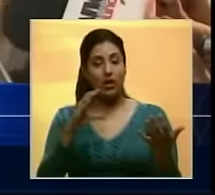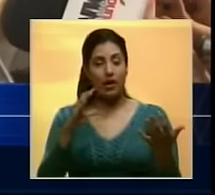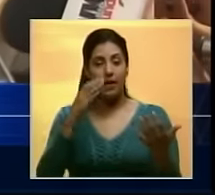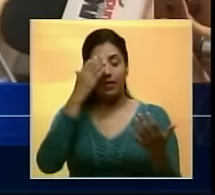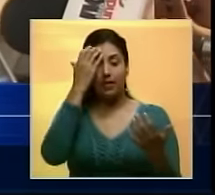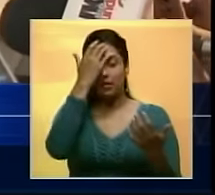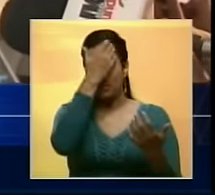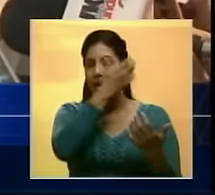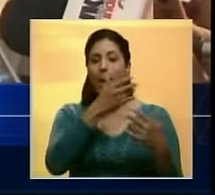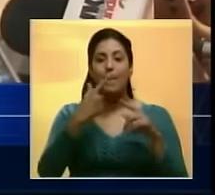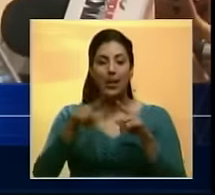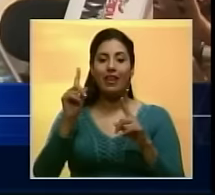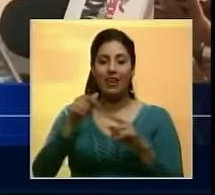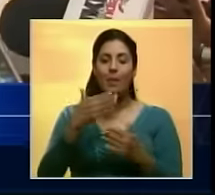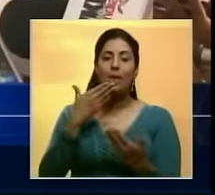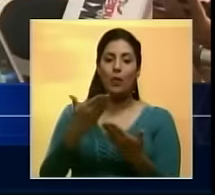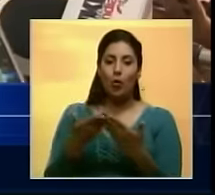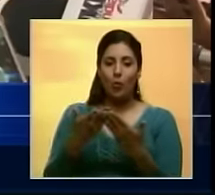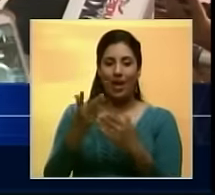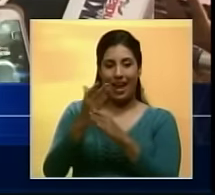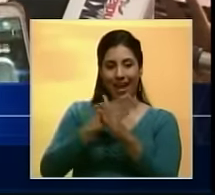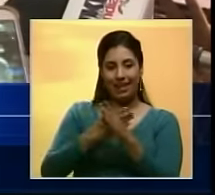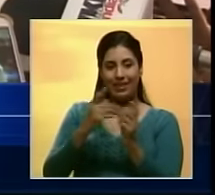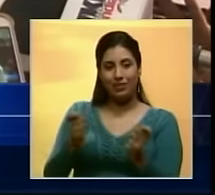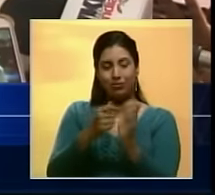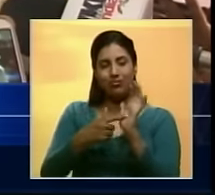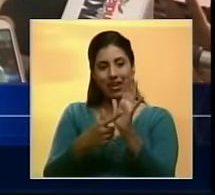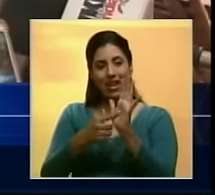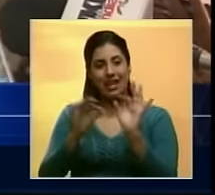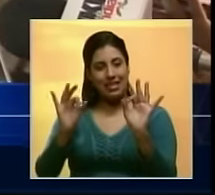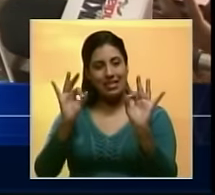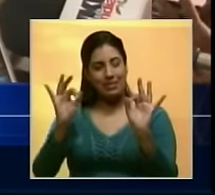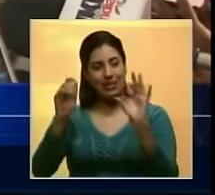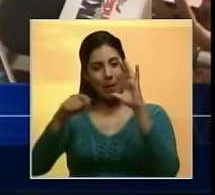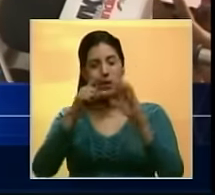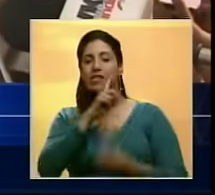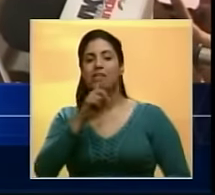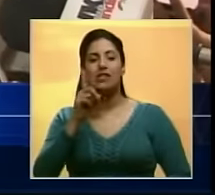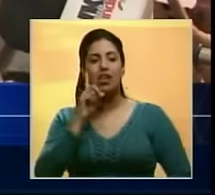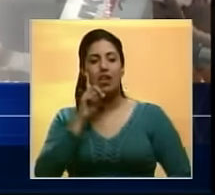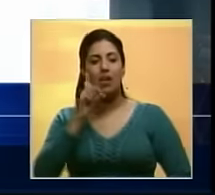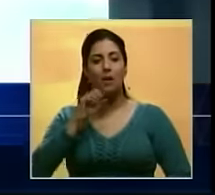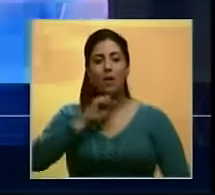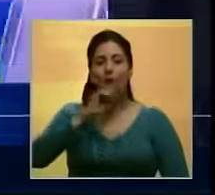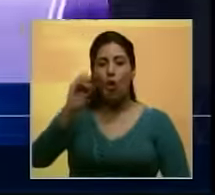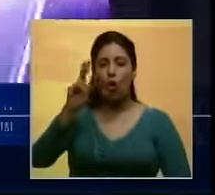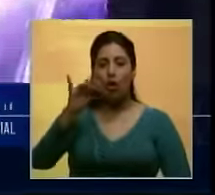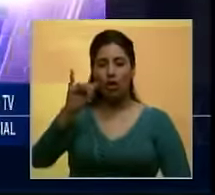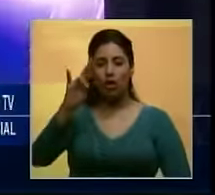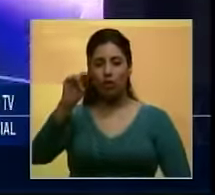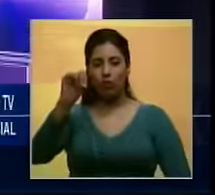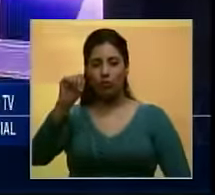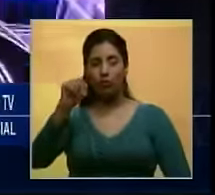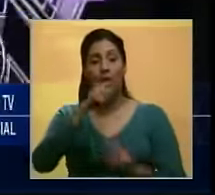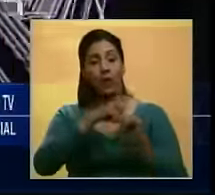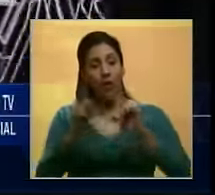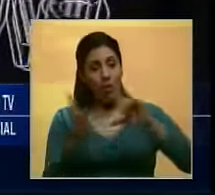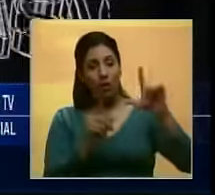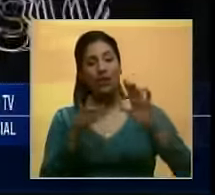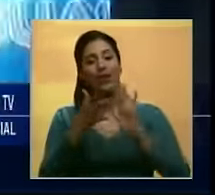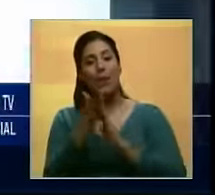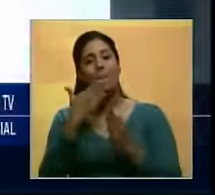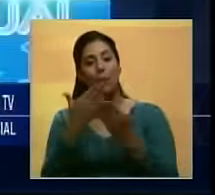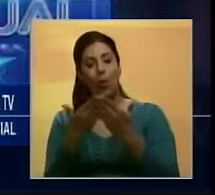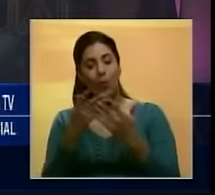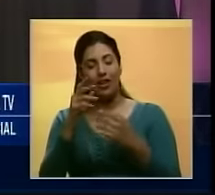sino que también le vamos a presentar un preestreno de una serie extraordinaria de nombre Orión. Méndez puntualizó que se tiene estimado